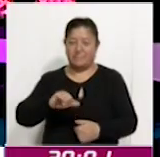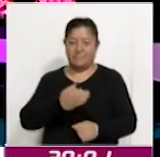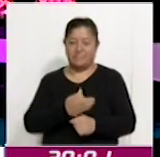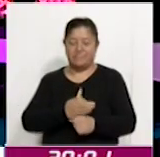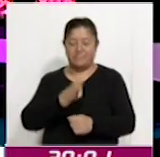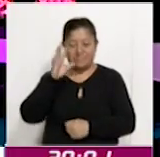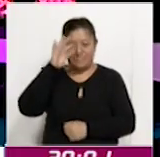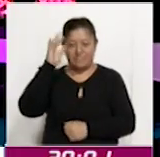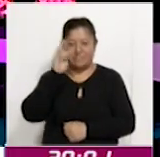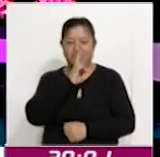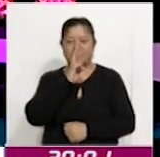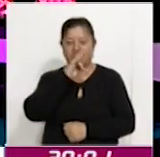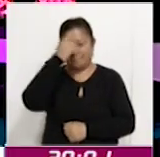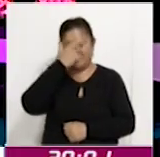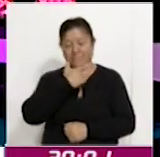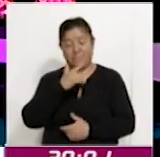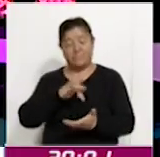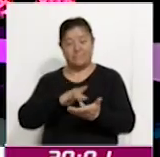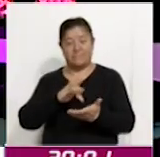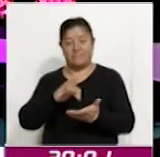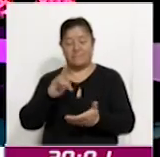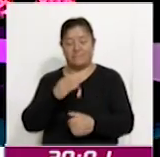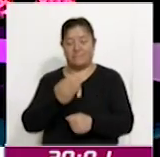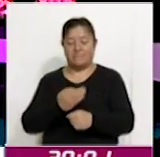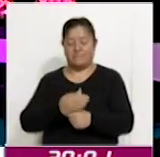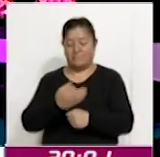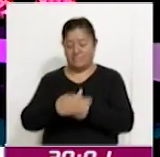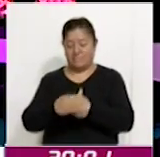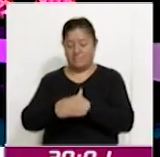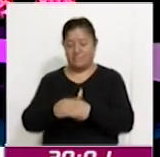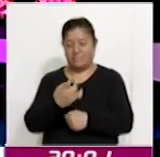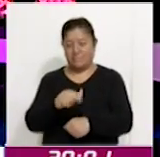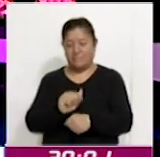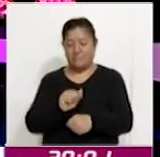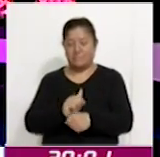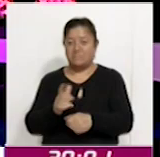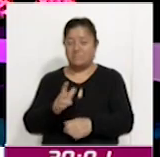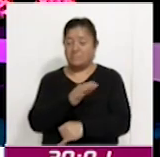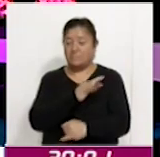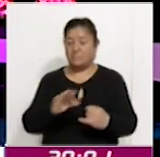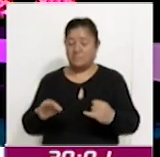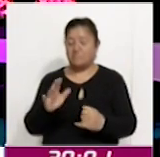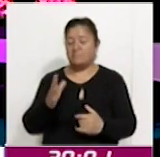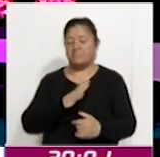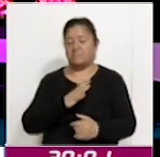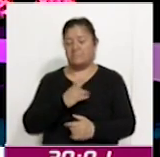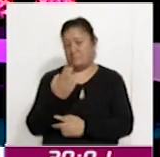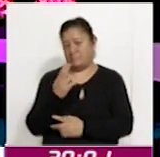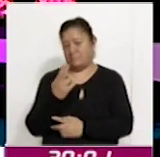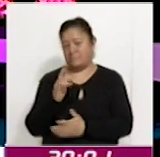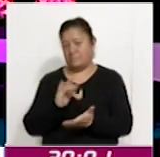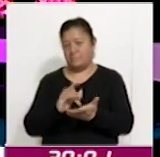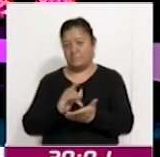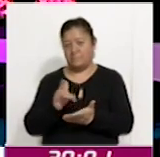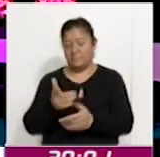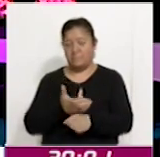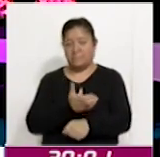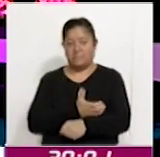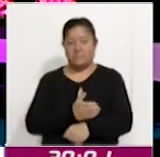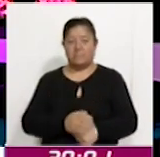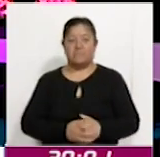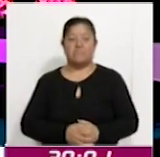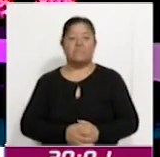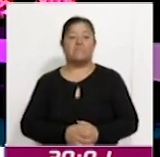finalizando esta semana, pues ya una de las últimas de noviembre, le agradecemos que esté con nosotros y desde luego que se